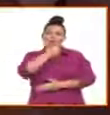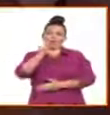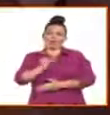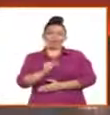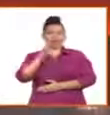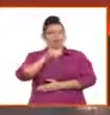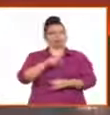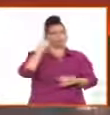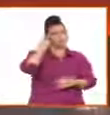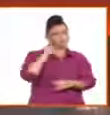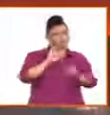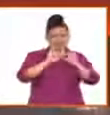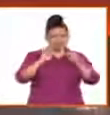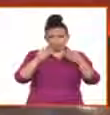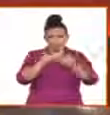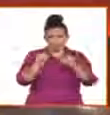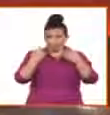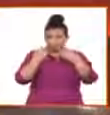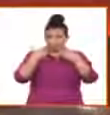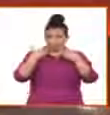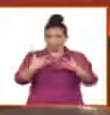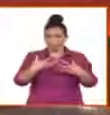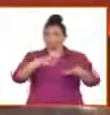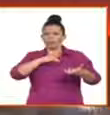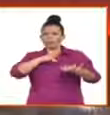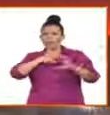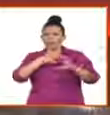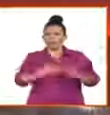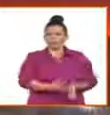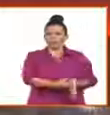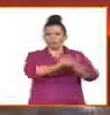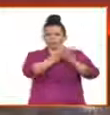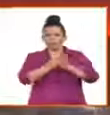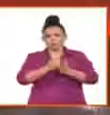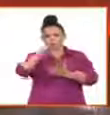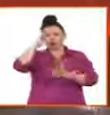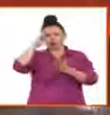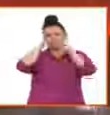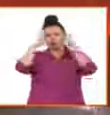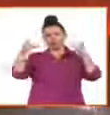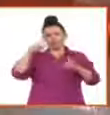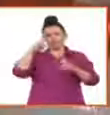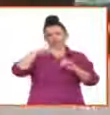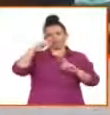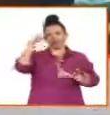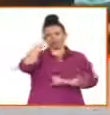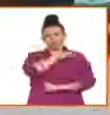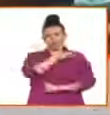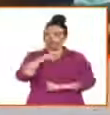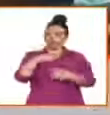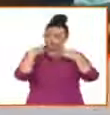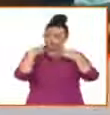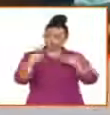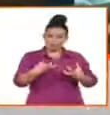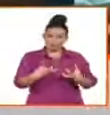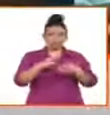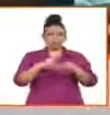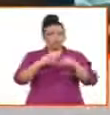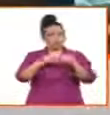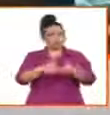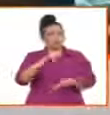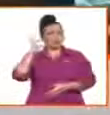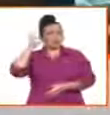impactadas por los avances de la ciencia y de la tecnología, y las ciencias médicas han jugado un papel esencial en toda esta